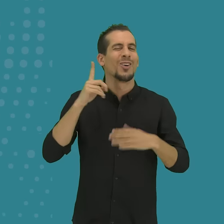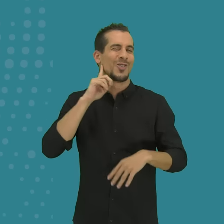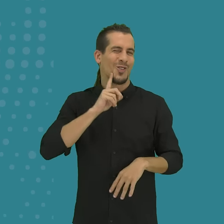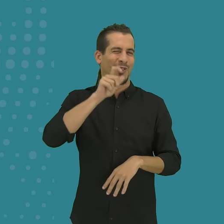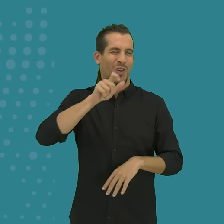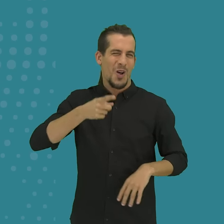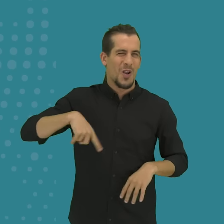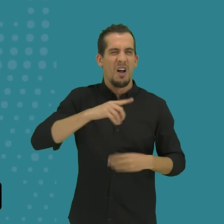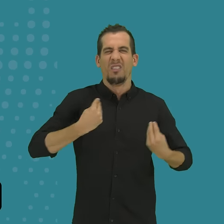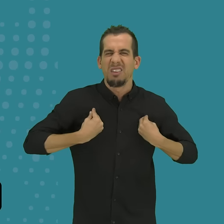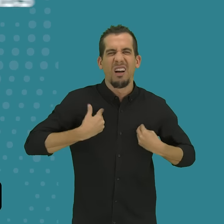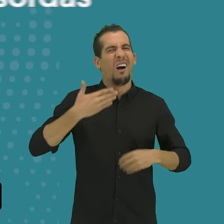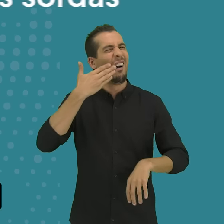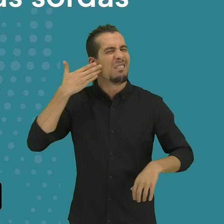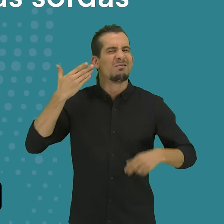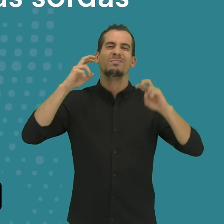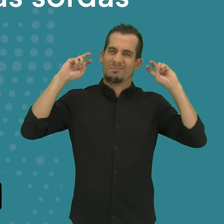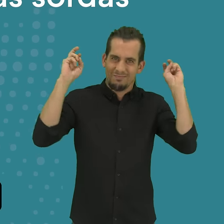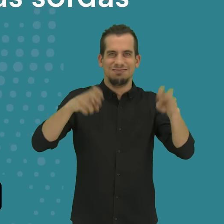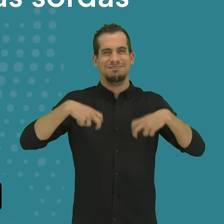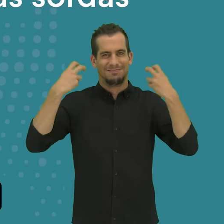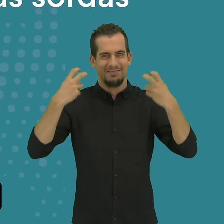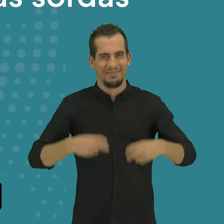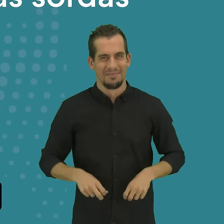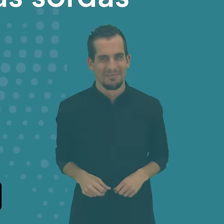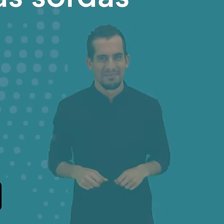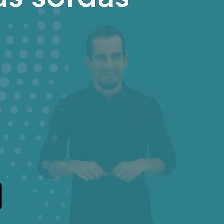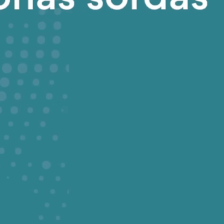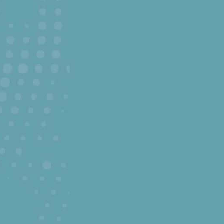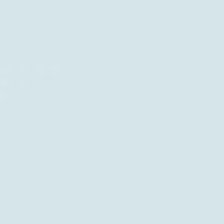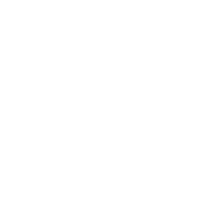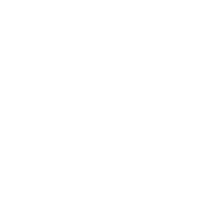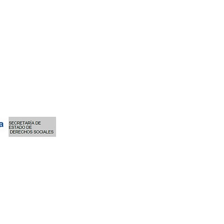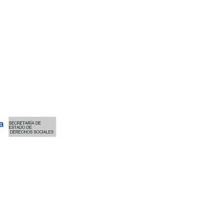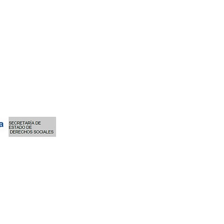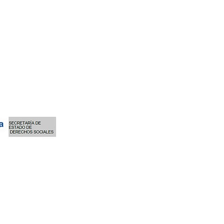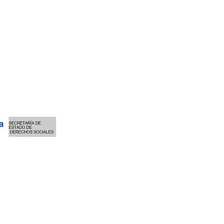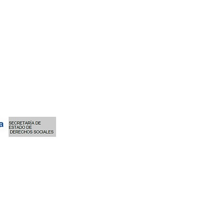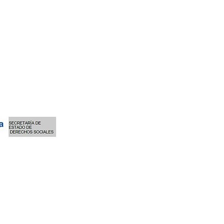transformación que contribuirá a reddignificar la vida de las personas sordas.